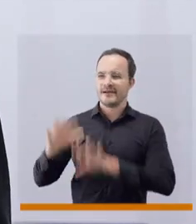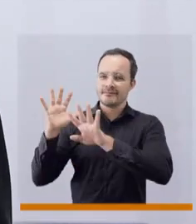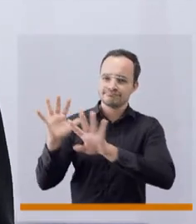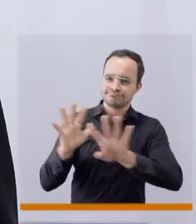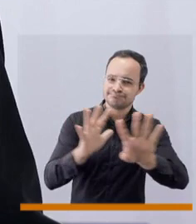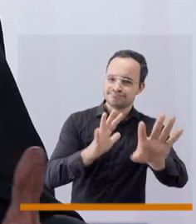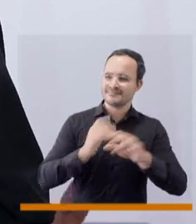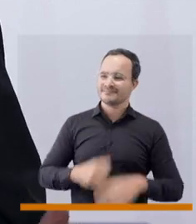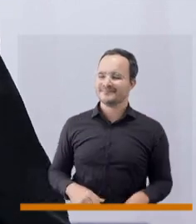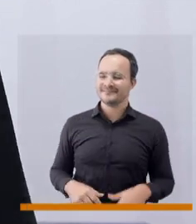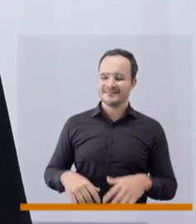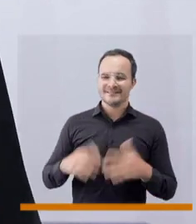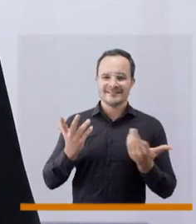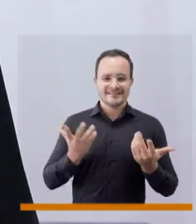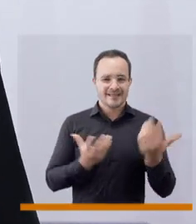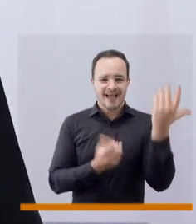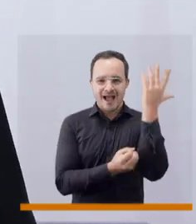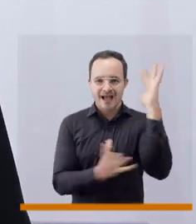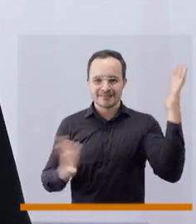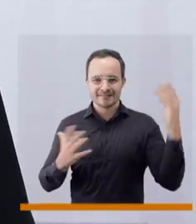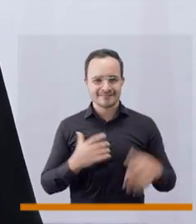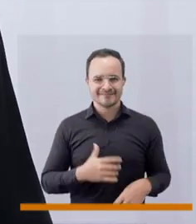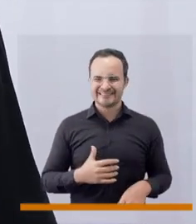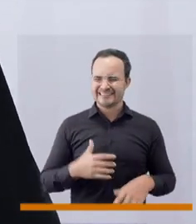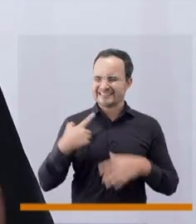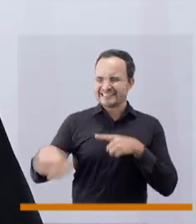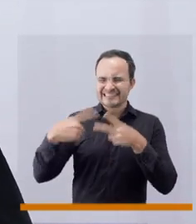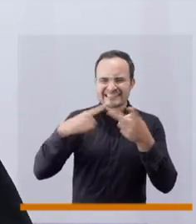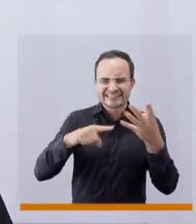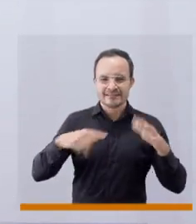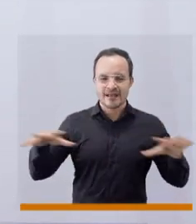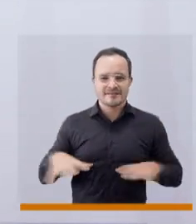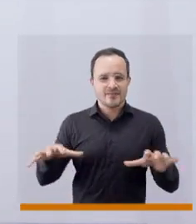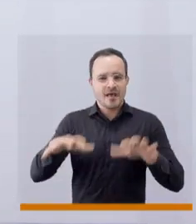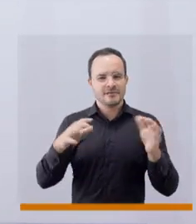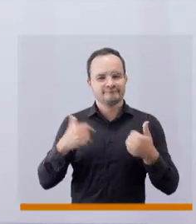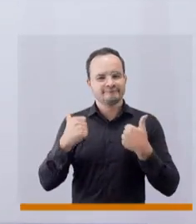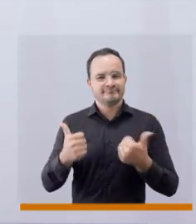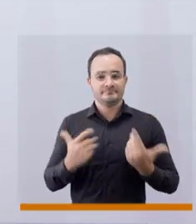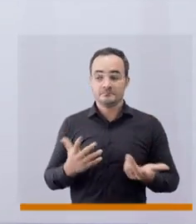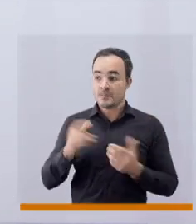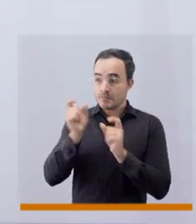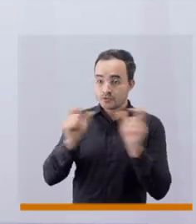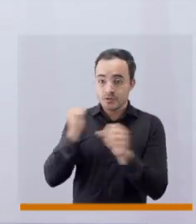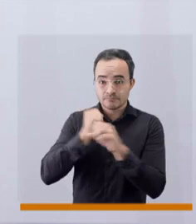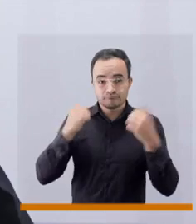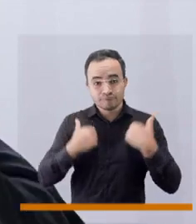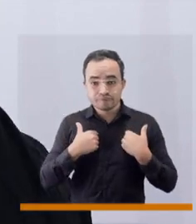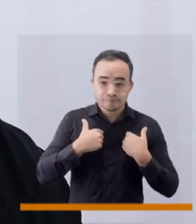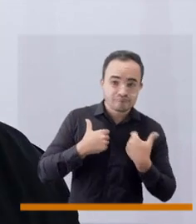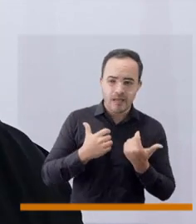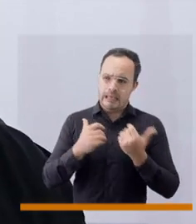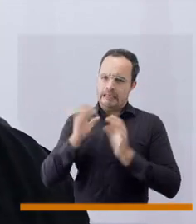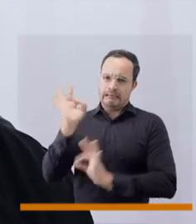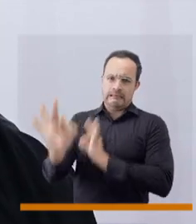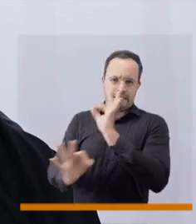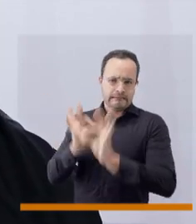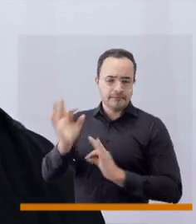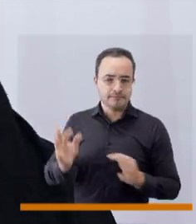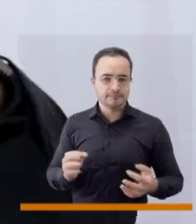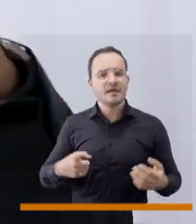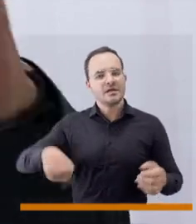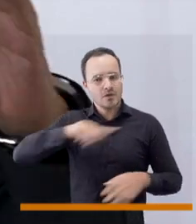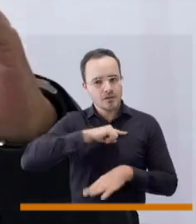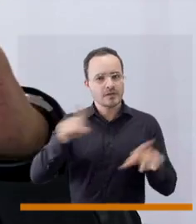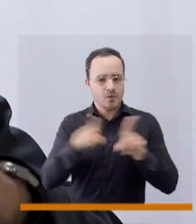musical los desfiles las carrozas el jardín botánico todas las exposiciones que se hacen durante la feria de las flores